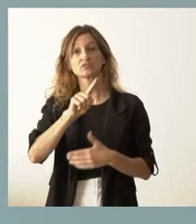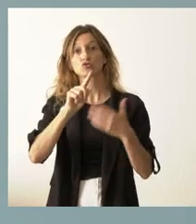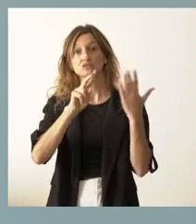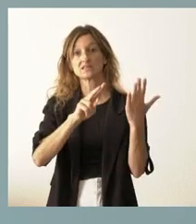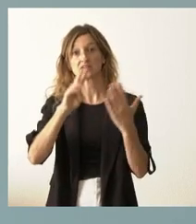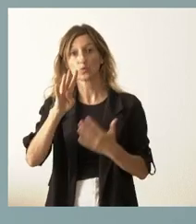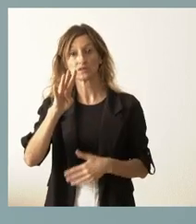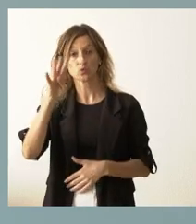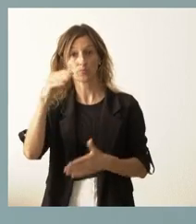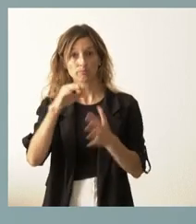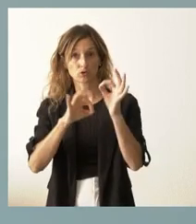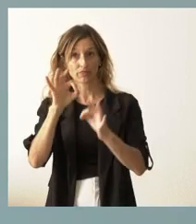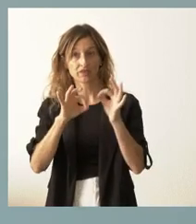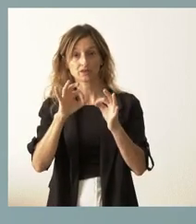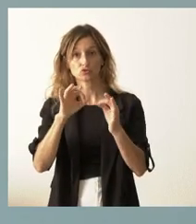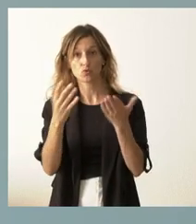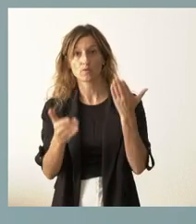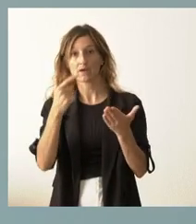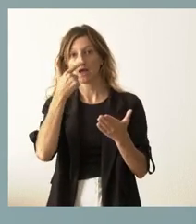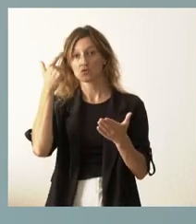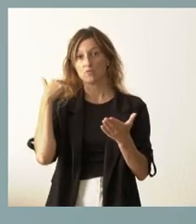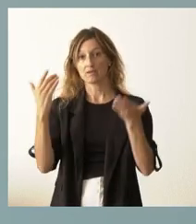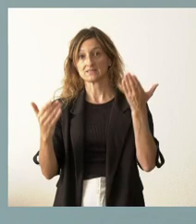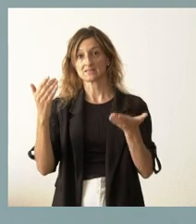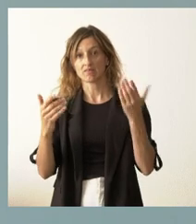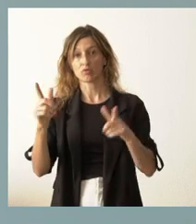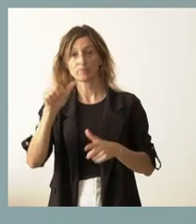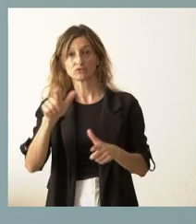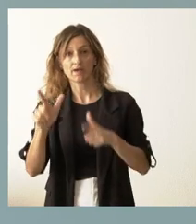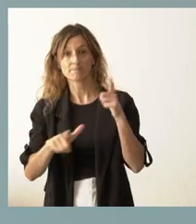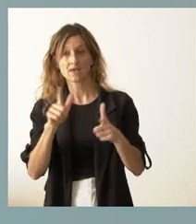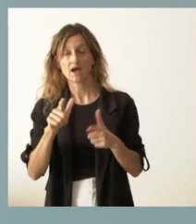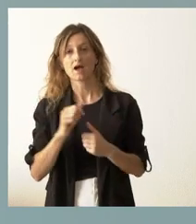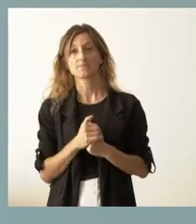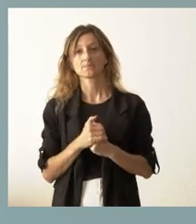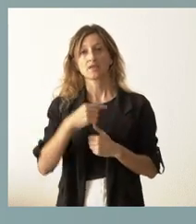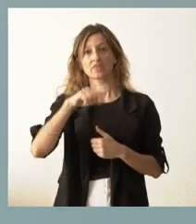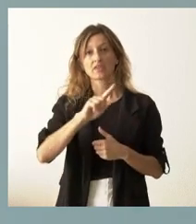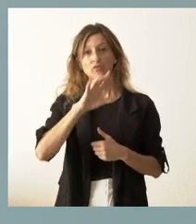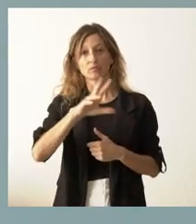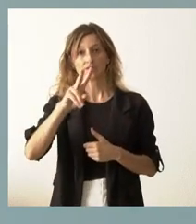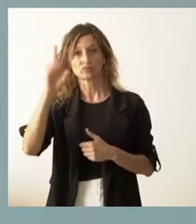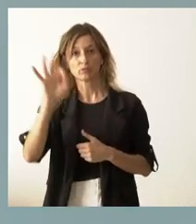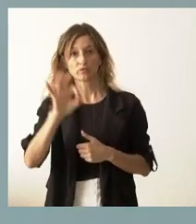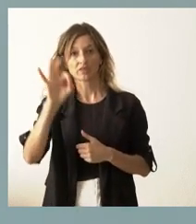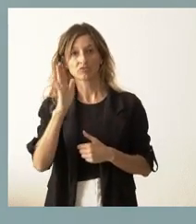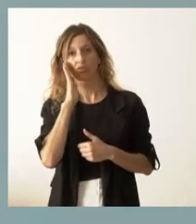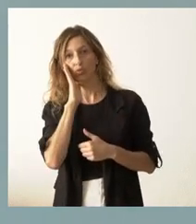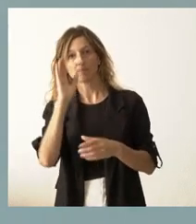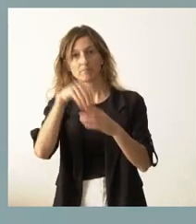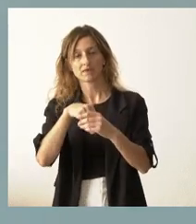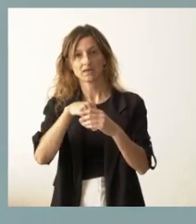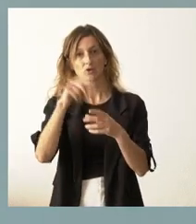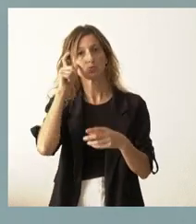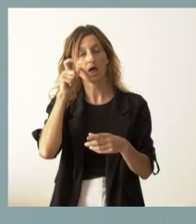174% respecto al mismo periodo del año anterior en el caso de viajeros, 152% en el caso de pernotaciones. Ambos